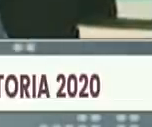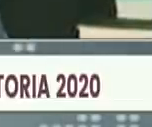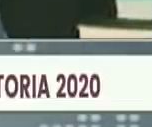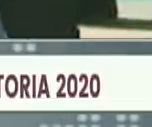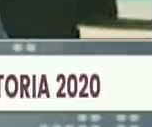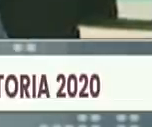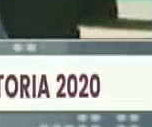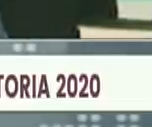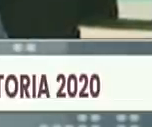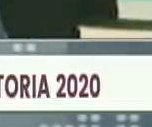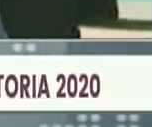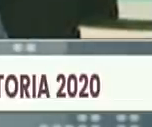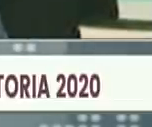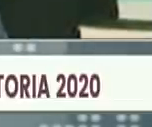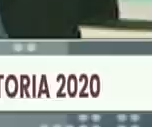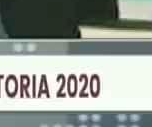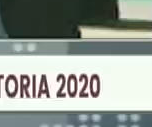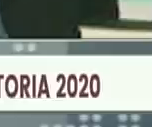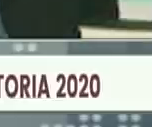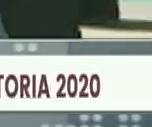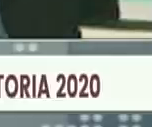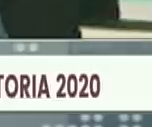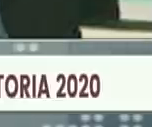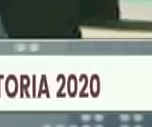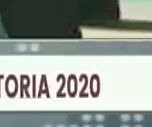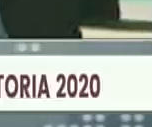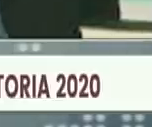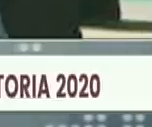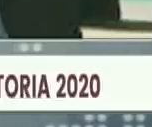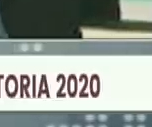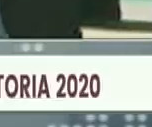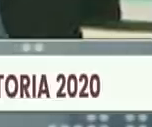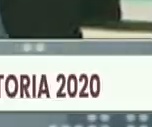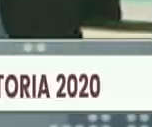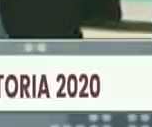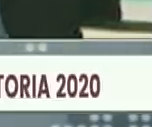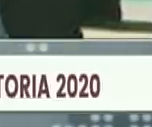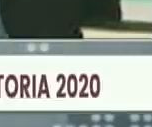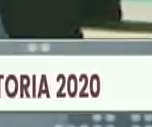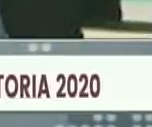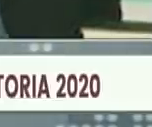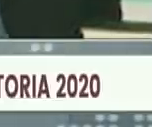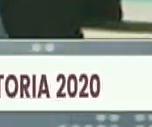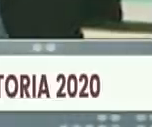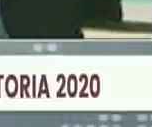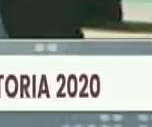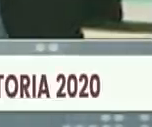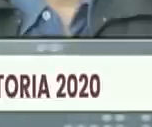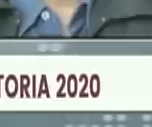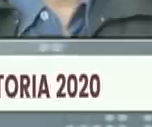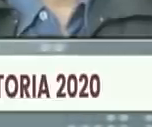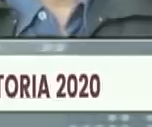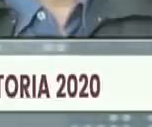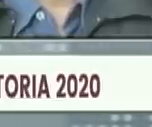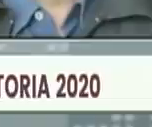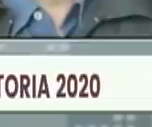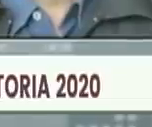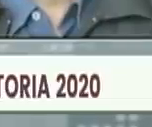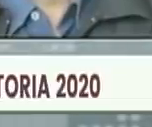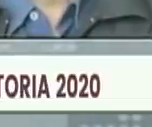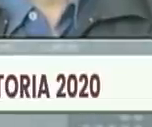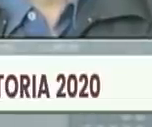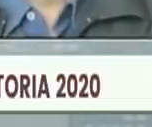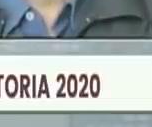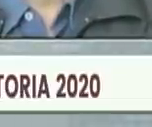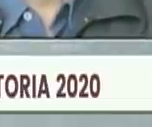mandatario venezolano Nicolás Maduro ha extendido sus felicitaciones a los investigadores profesionales e historiadores